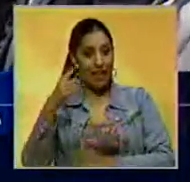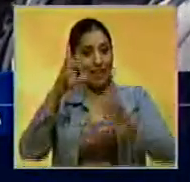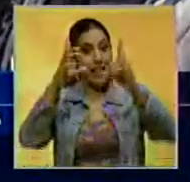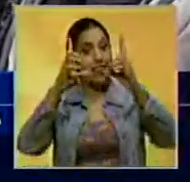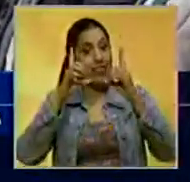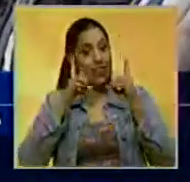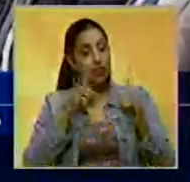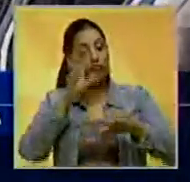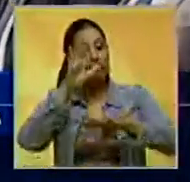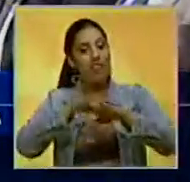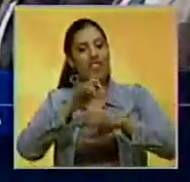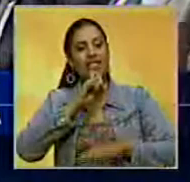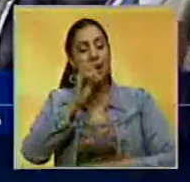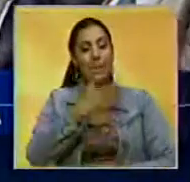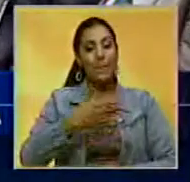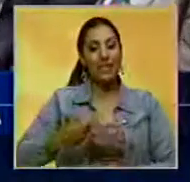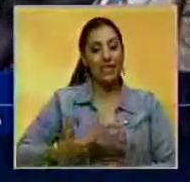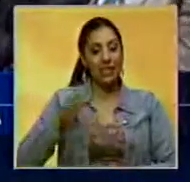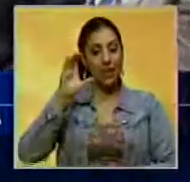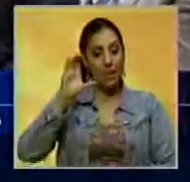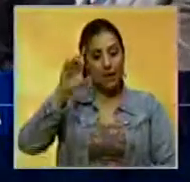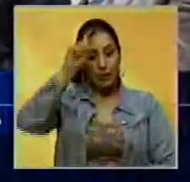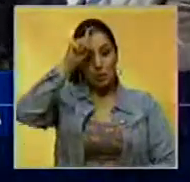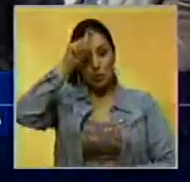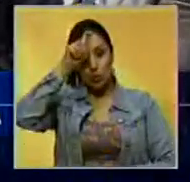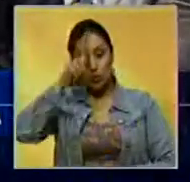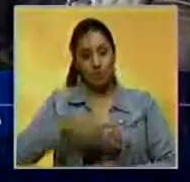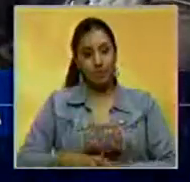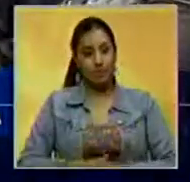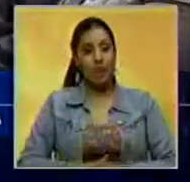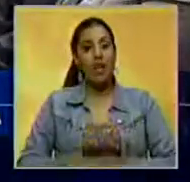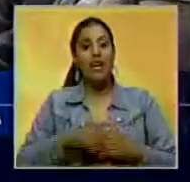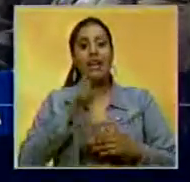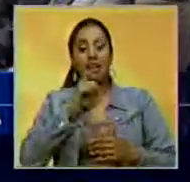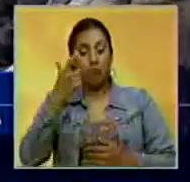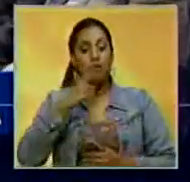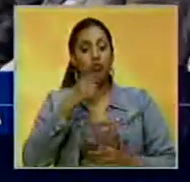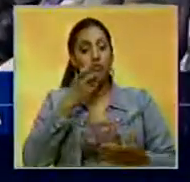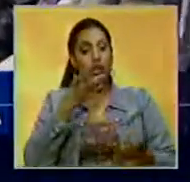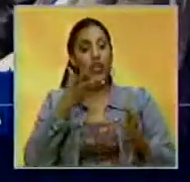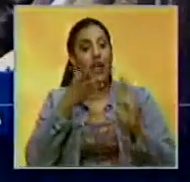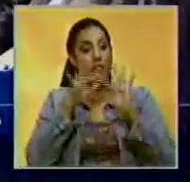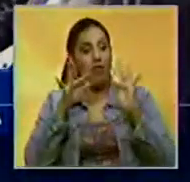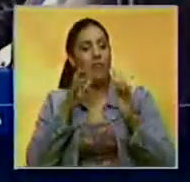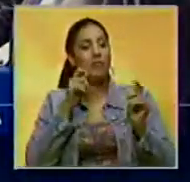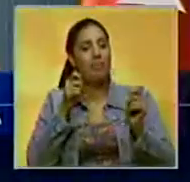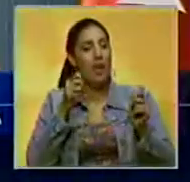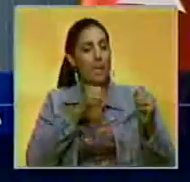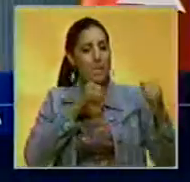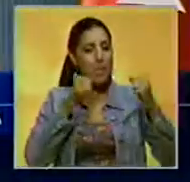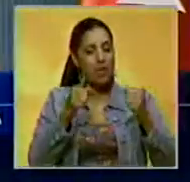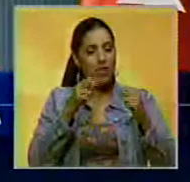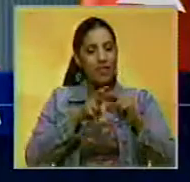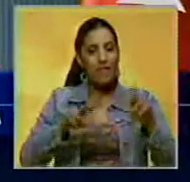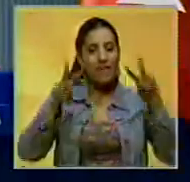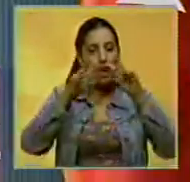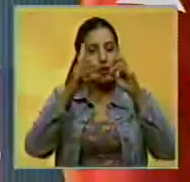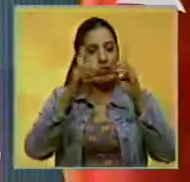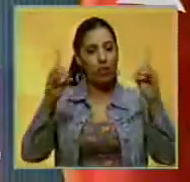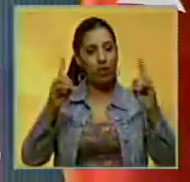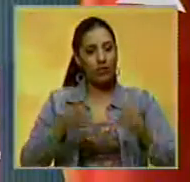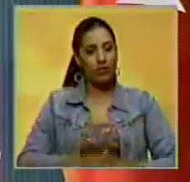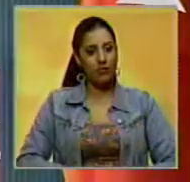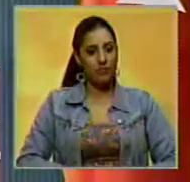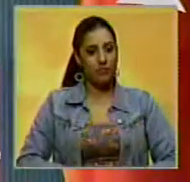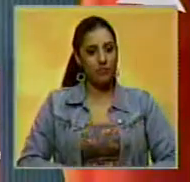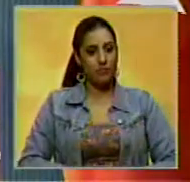decisión fue anunciada por el presidente del país, Recep Tayyip Erdogan, quien afirmó que la medida servirá para fortalecer los valores democráticos.